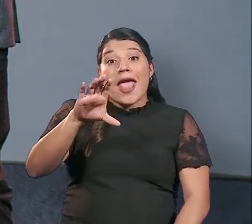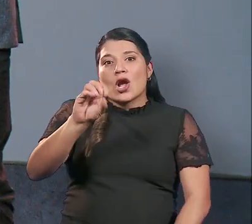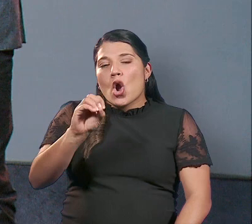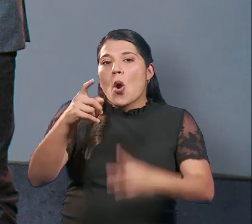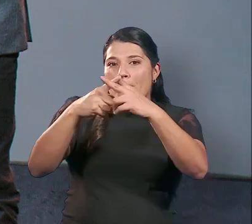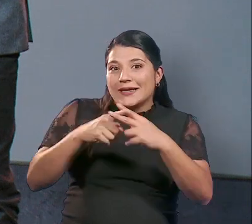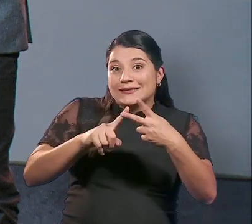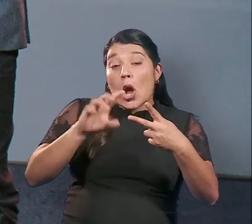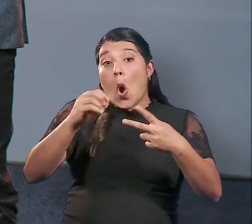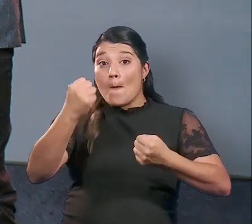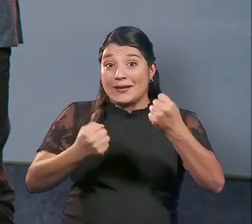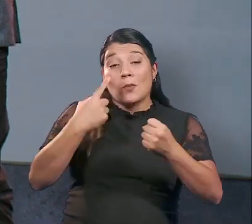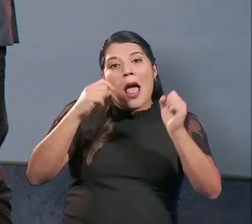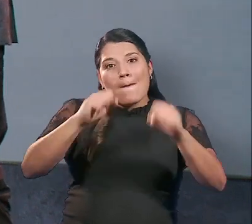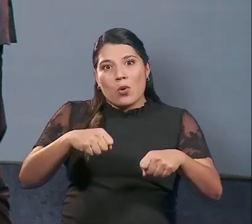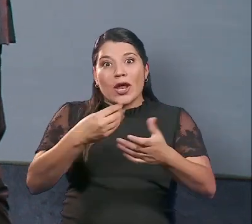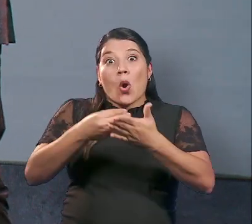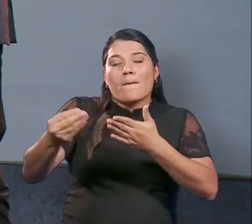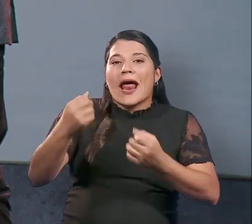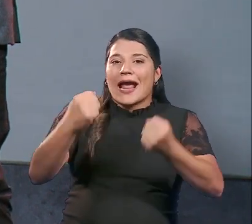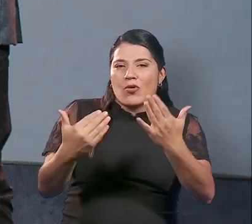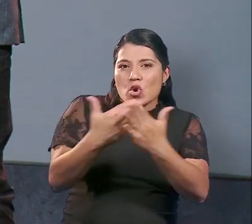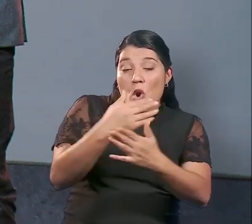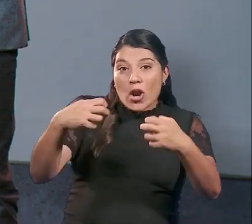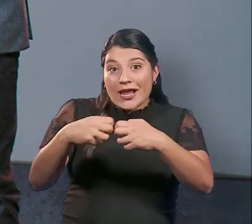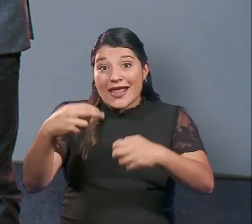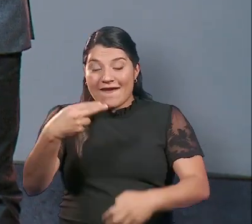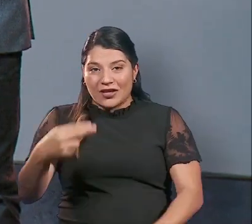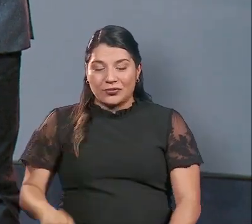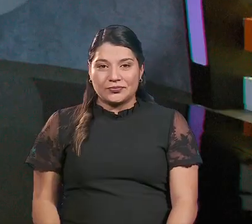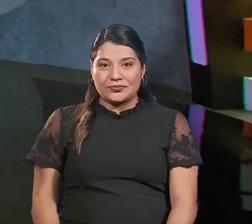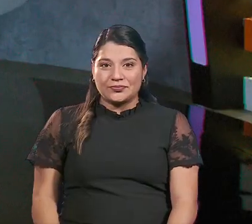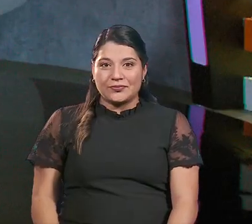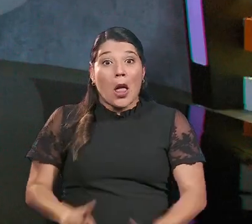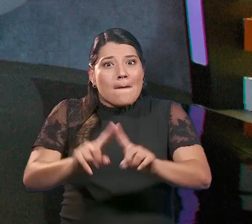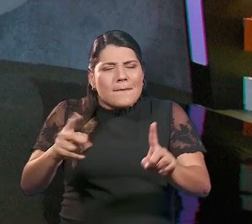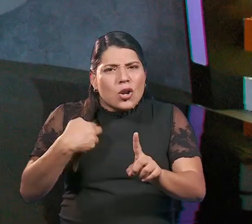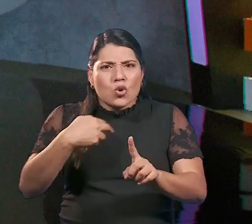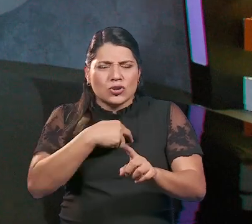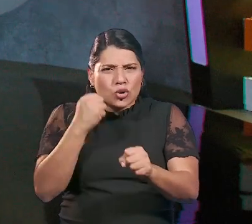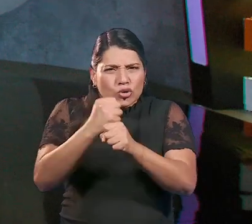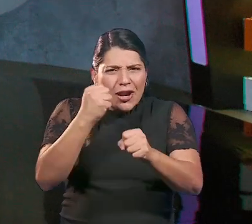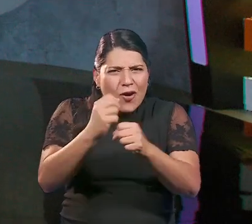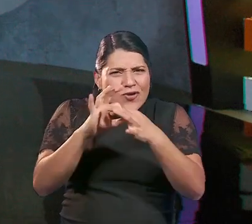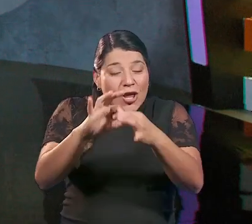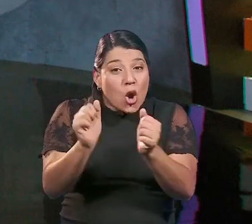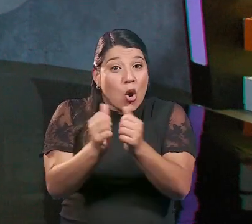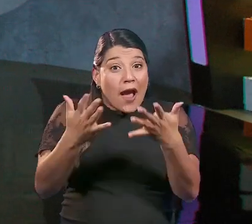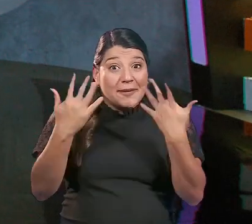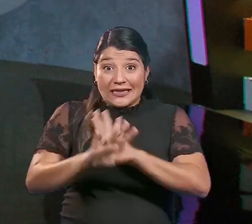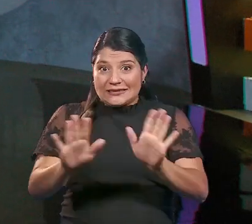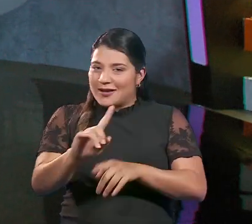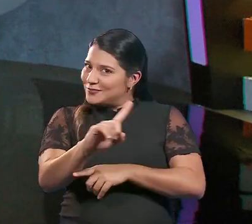ecocrédito y vehículos, para financiar autos nuevos, eléctricos e híbridos. Pero nuestra gestión ambiental no acaba ahí.